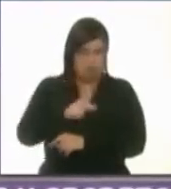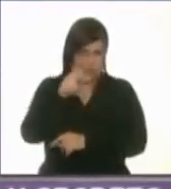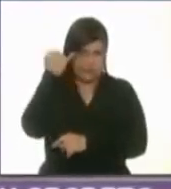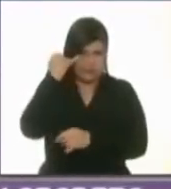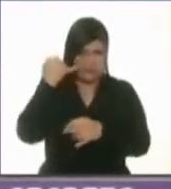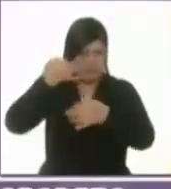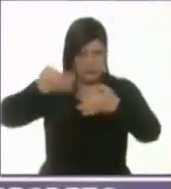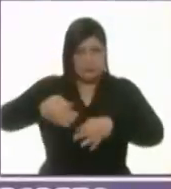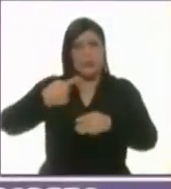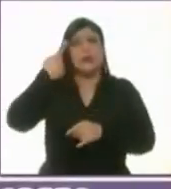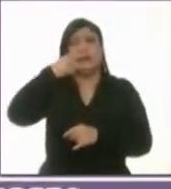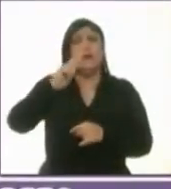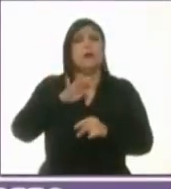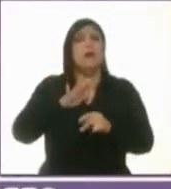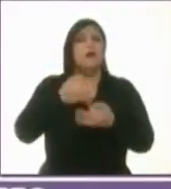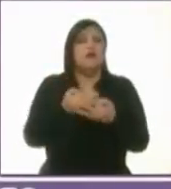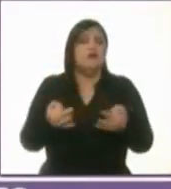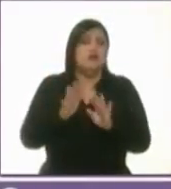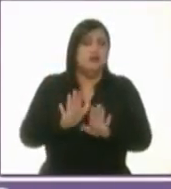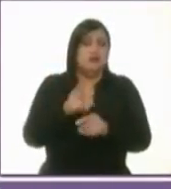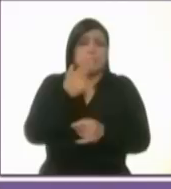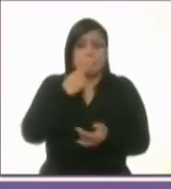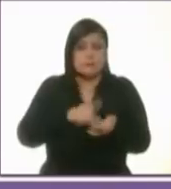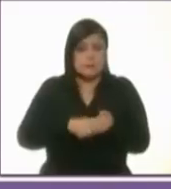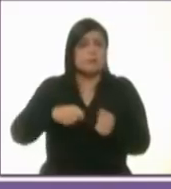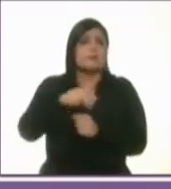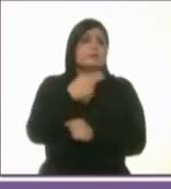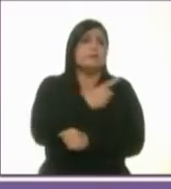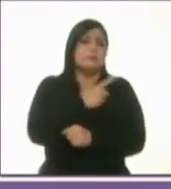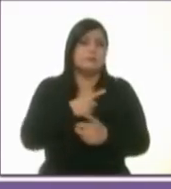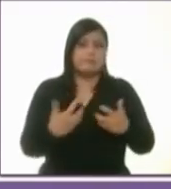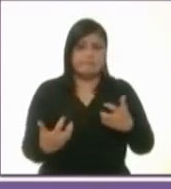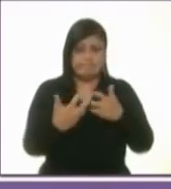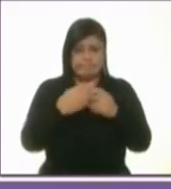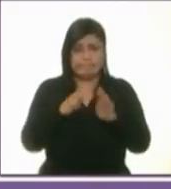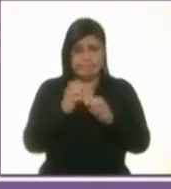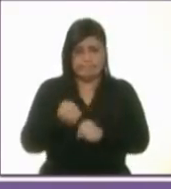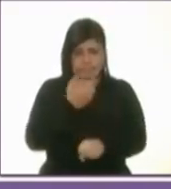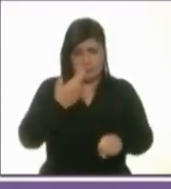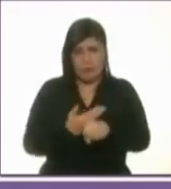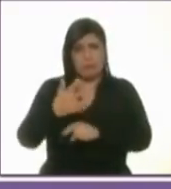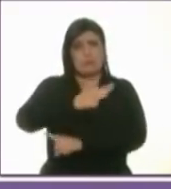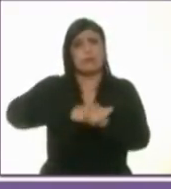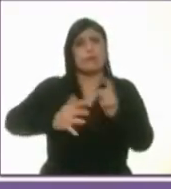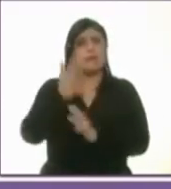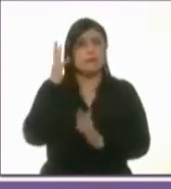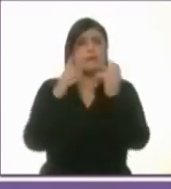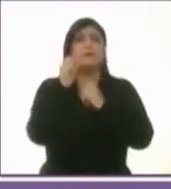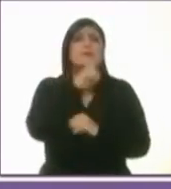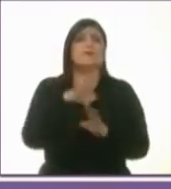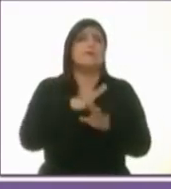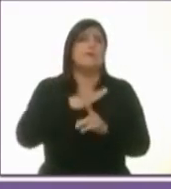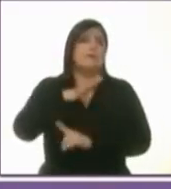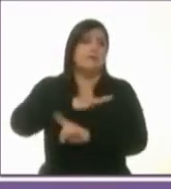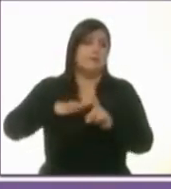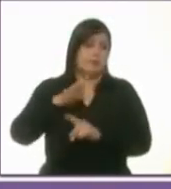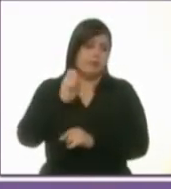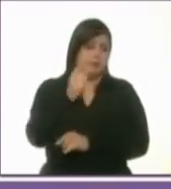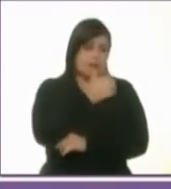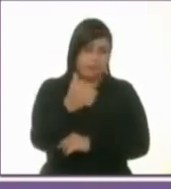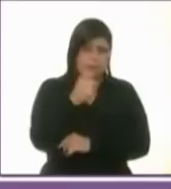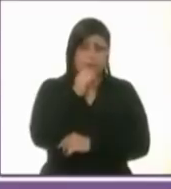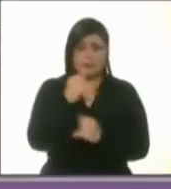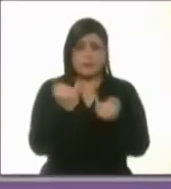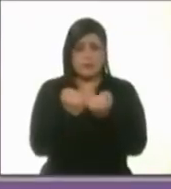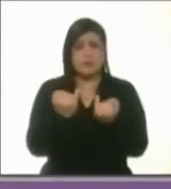tema del suelo de conservación tiene que hacerse conjuntamente entre la Secretaría del Medio Ambiente y el Desarrollo Rural. Escucha bien la propuesta, eso es todo.